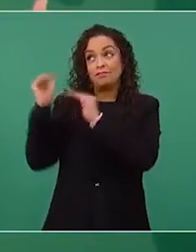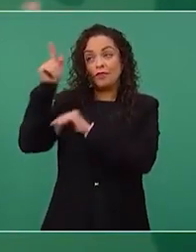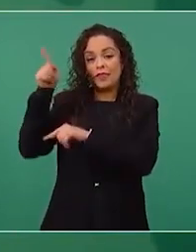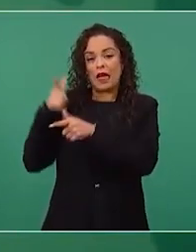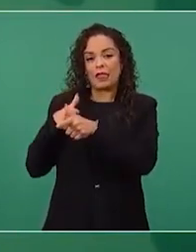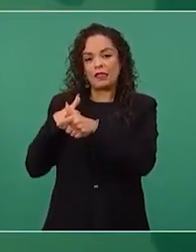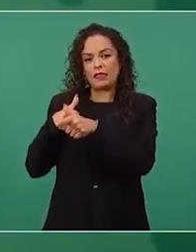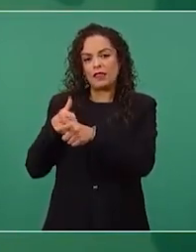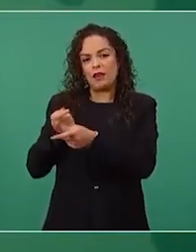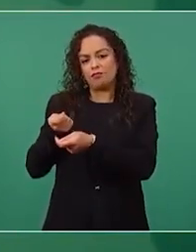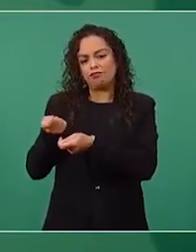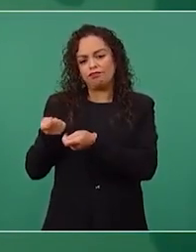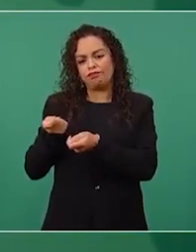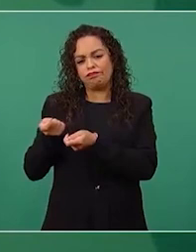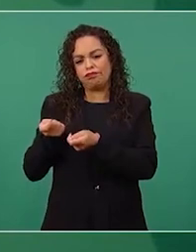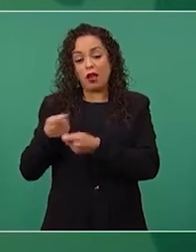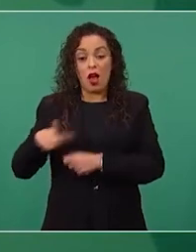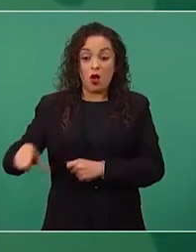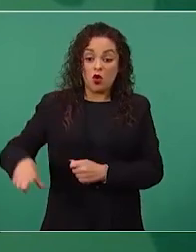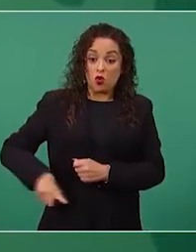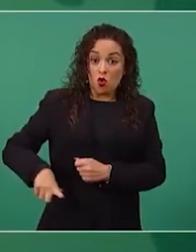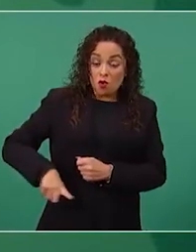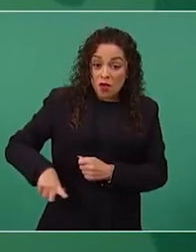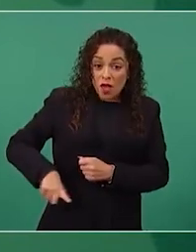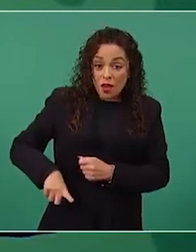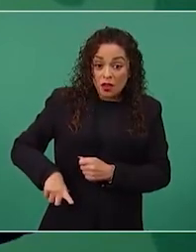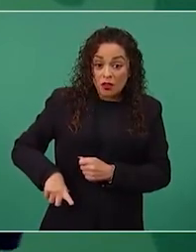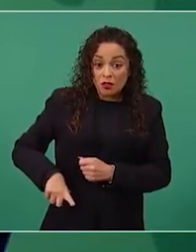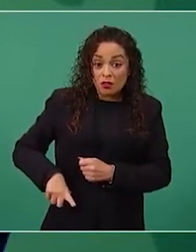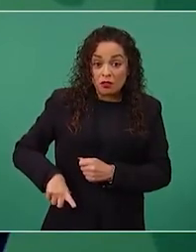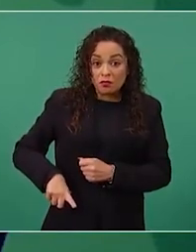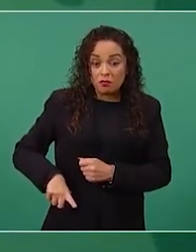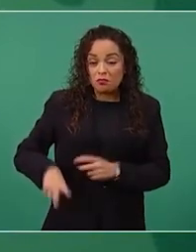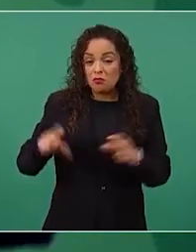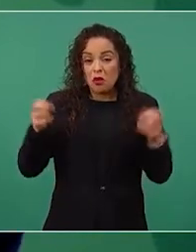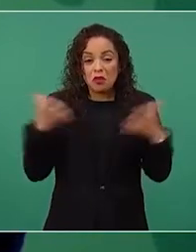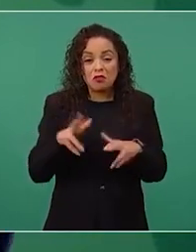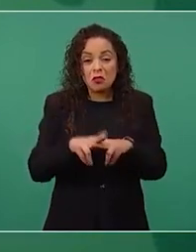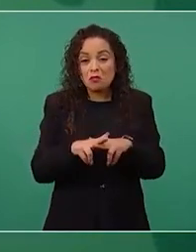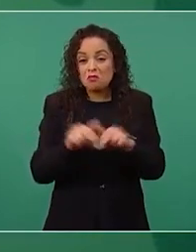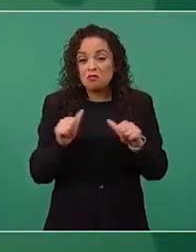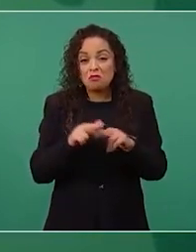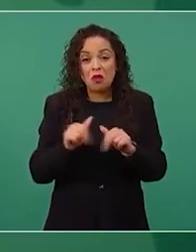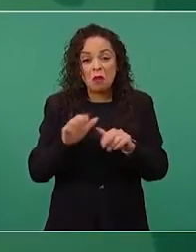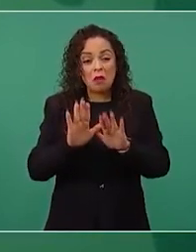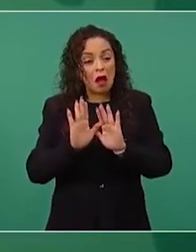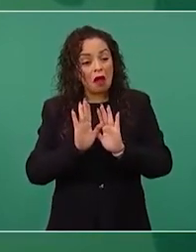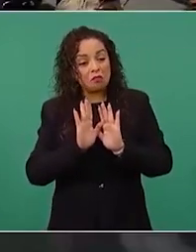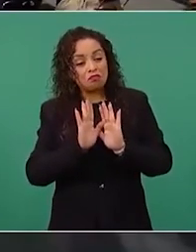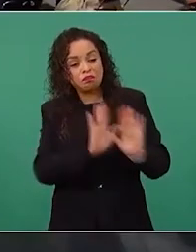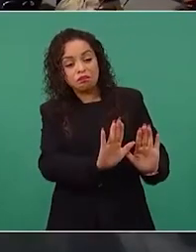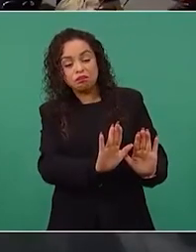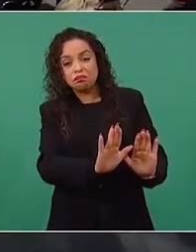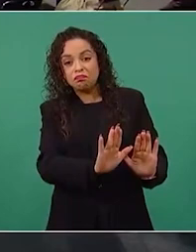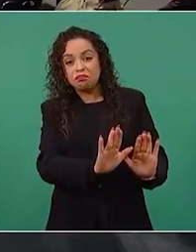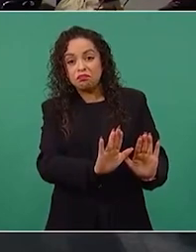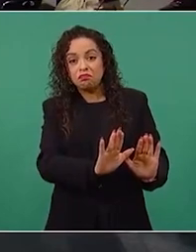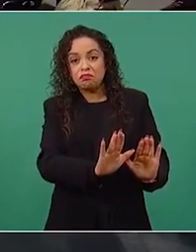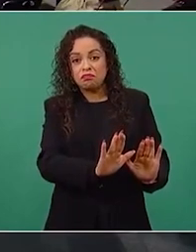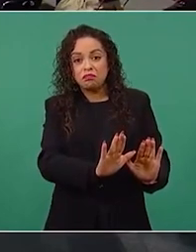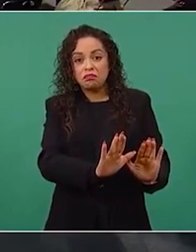y el gobierno esté convertido en un florero. Si de por sí hay veces